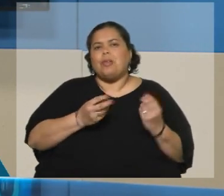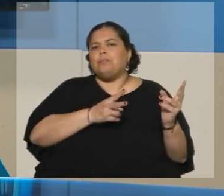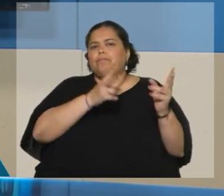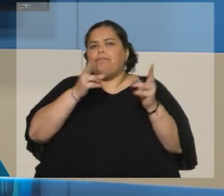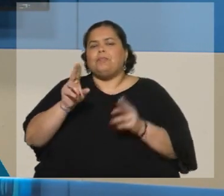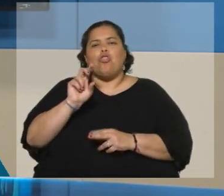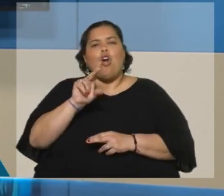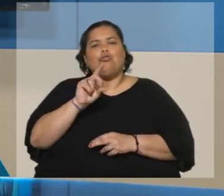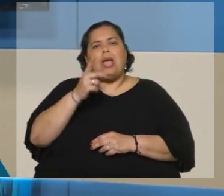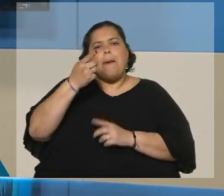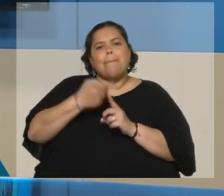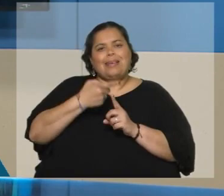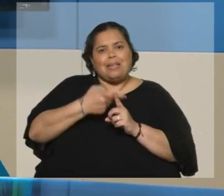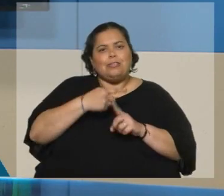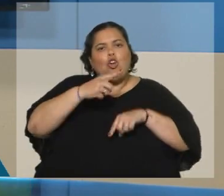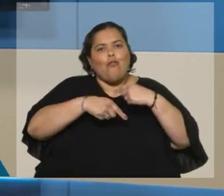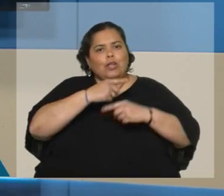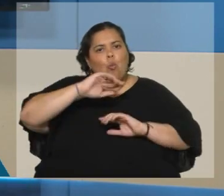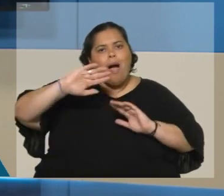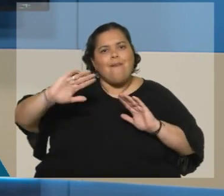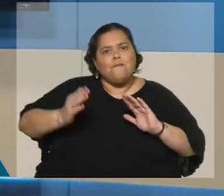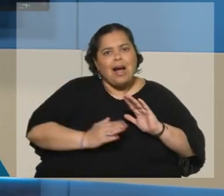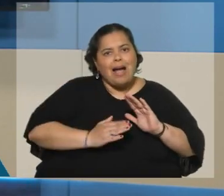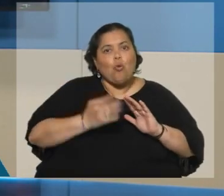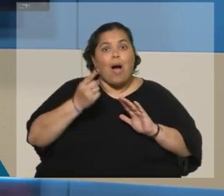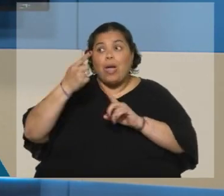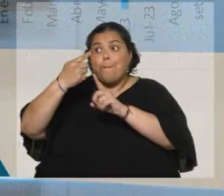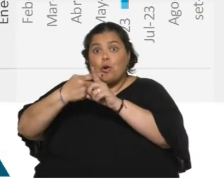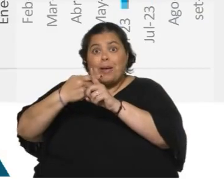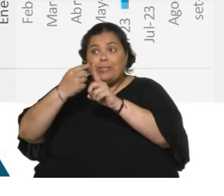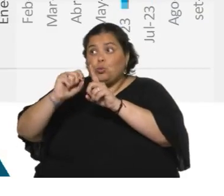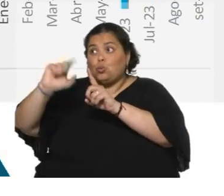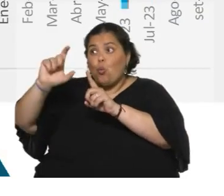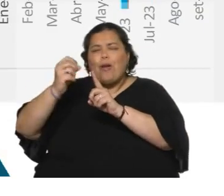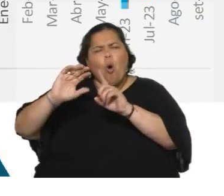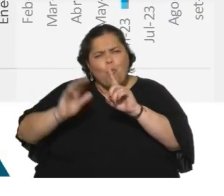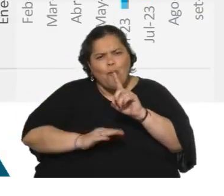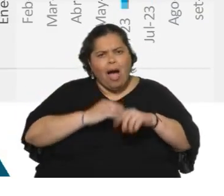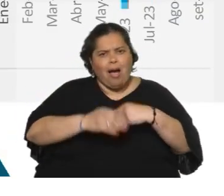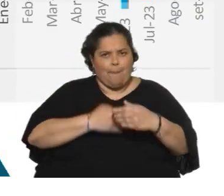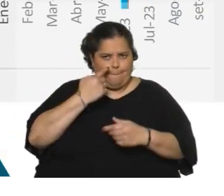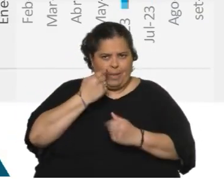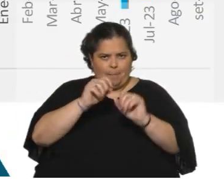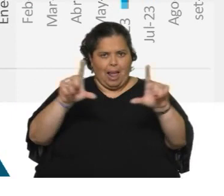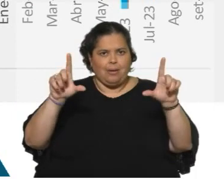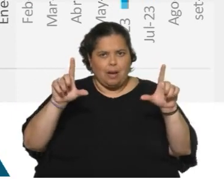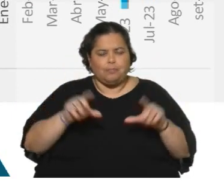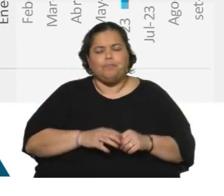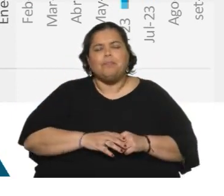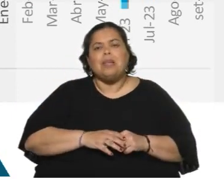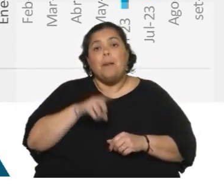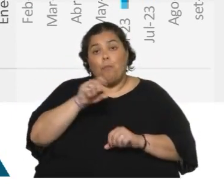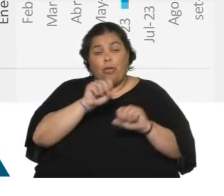sigue bajando a pesar de un dato mensual que sube? Lo vemos a partir de la siguiente placa. Acá lo podemos